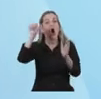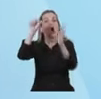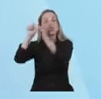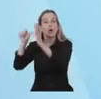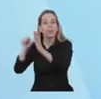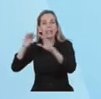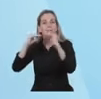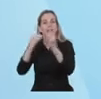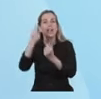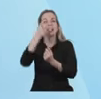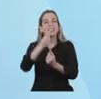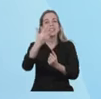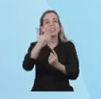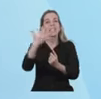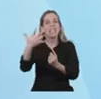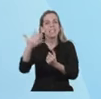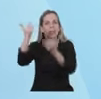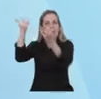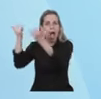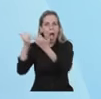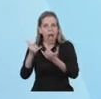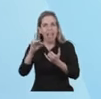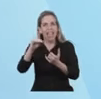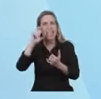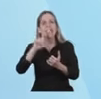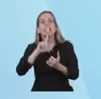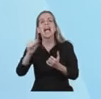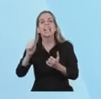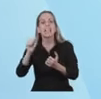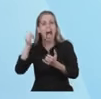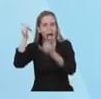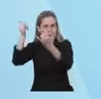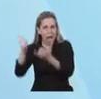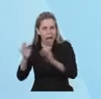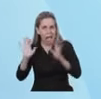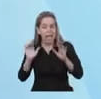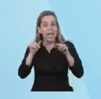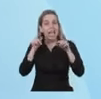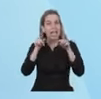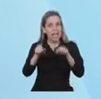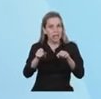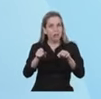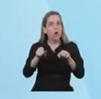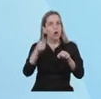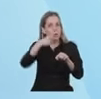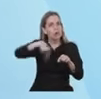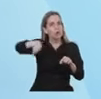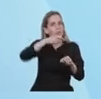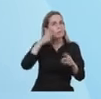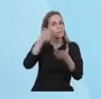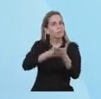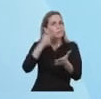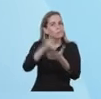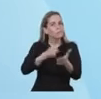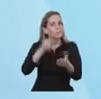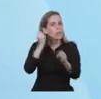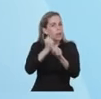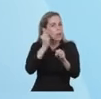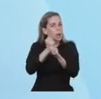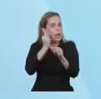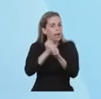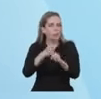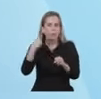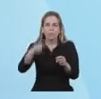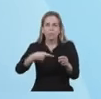Ese desafío y cualquier otro lo vamos a afrontar con el compromiso que siempre tuvimos.